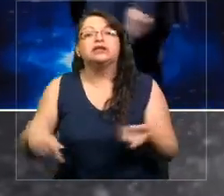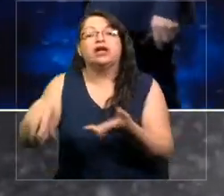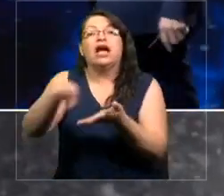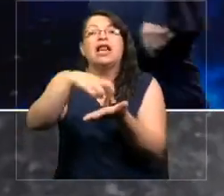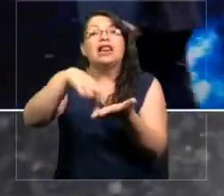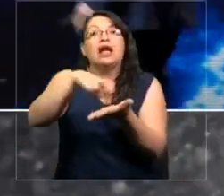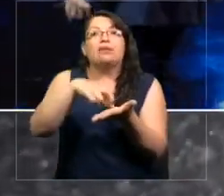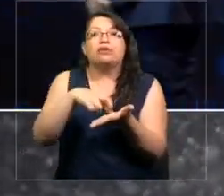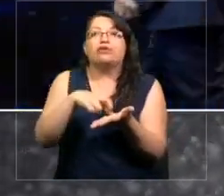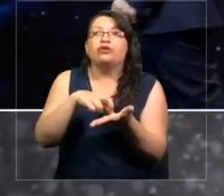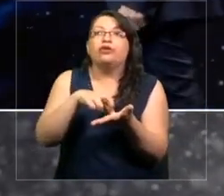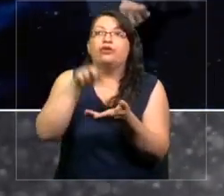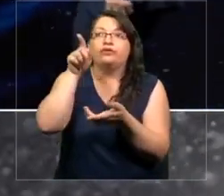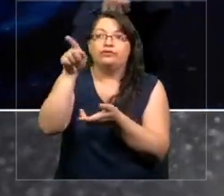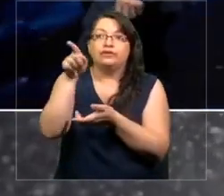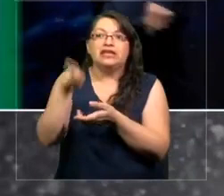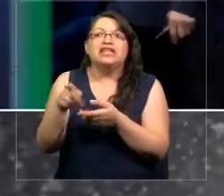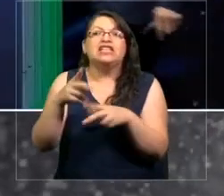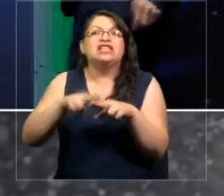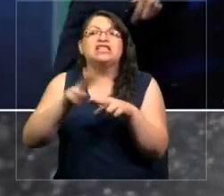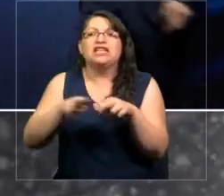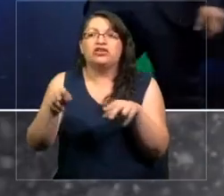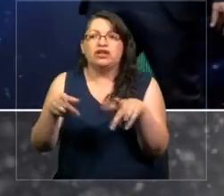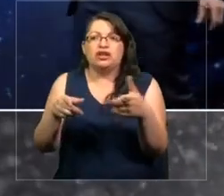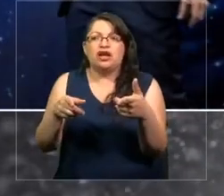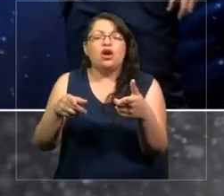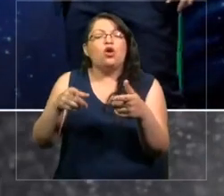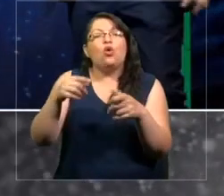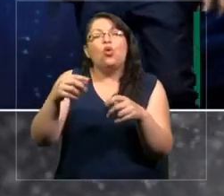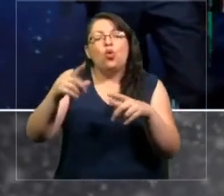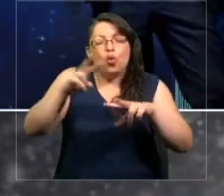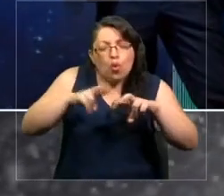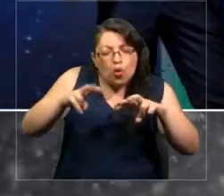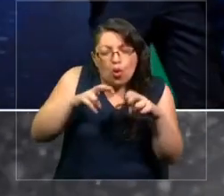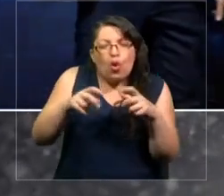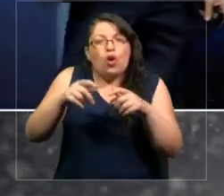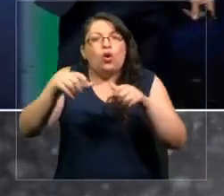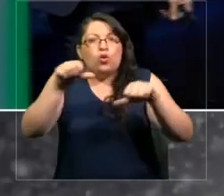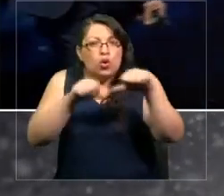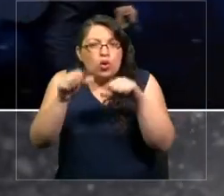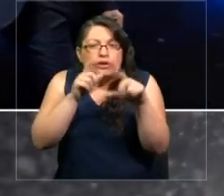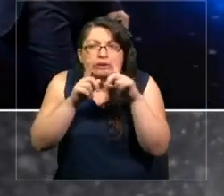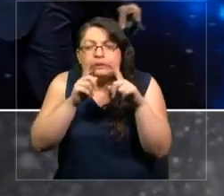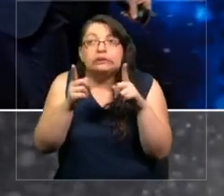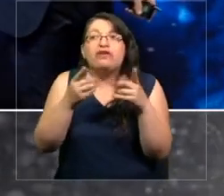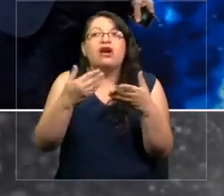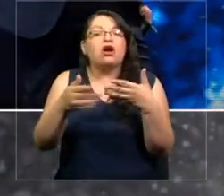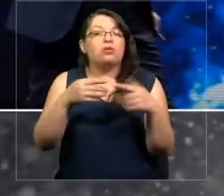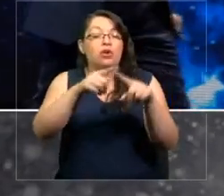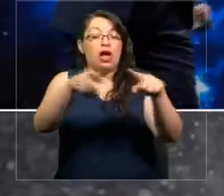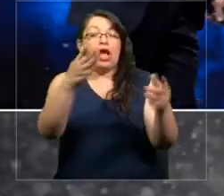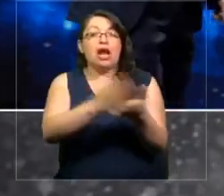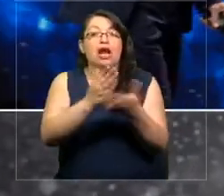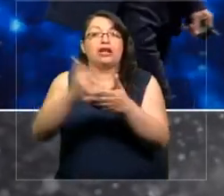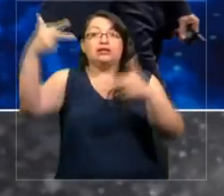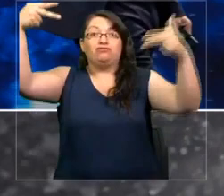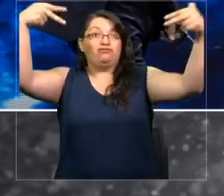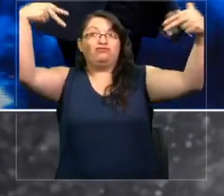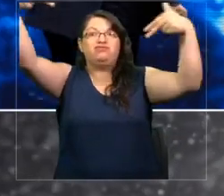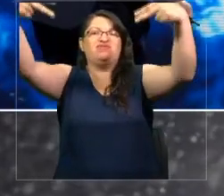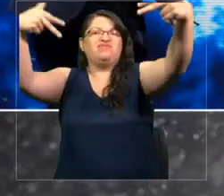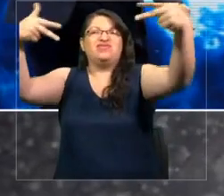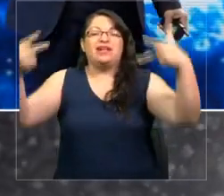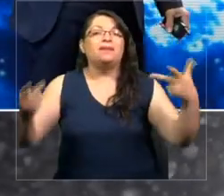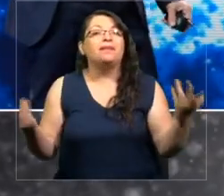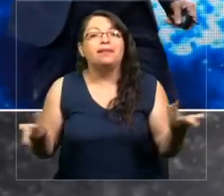de Zhejiang, decidieron hacer un experimento bien curioso. Decidieron poner cámaras de vigilancia en las clases para que el detector